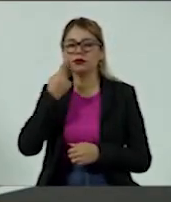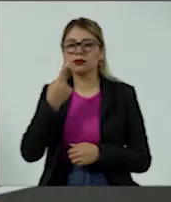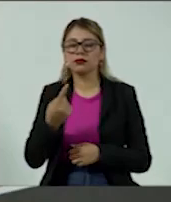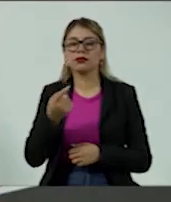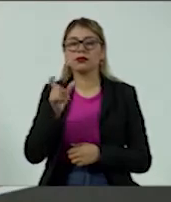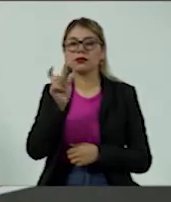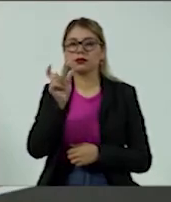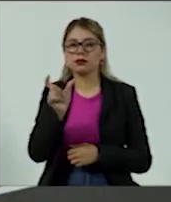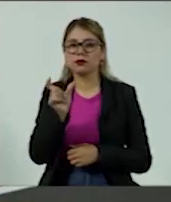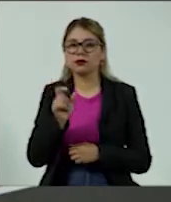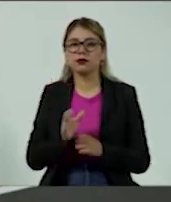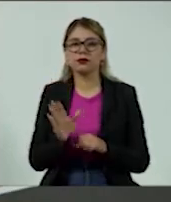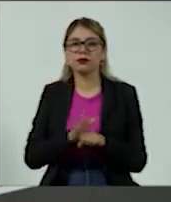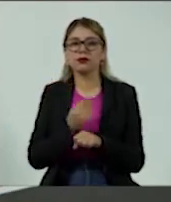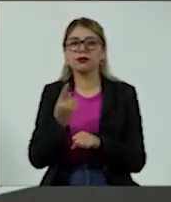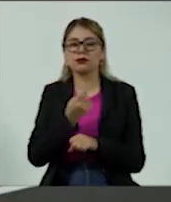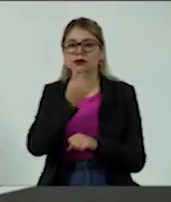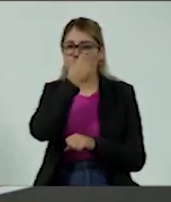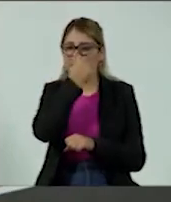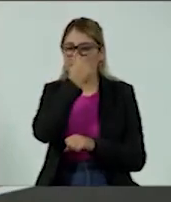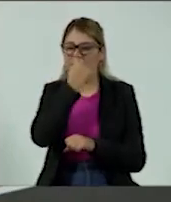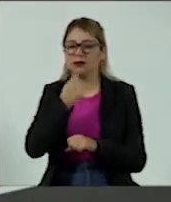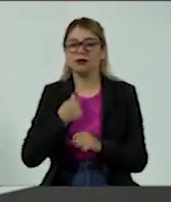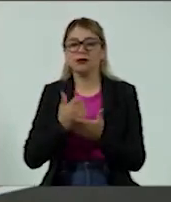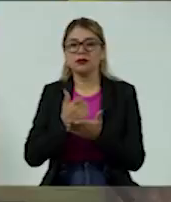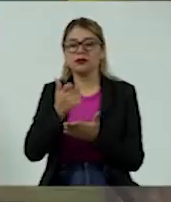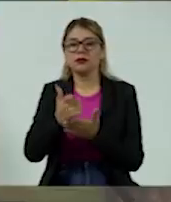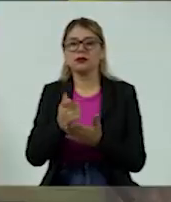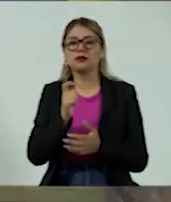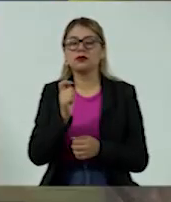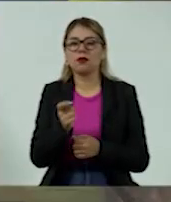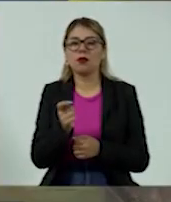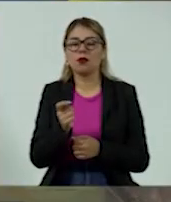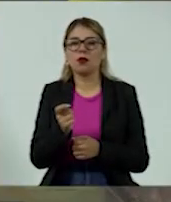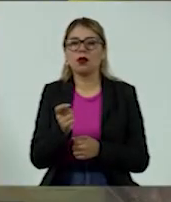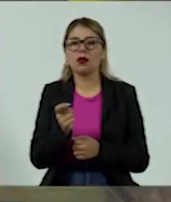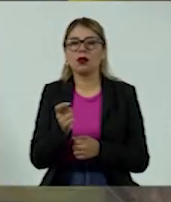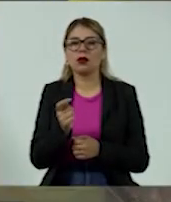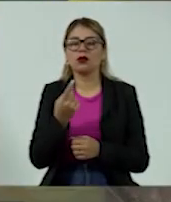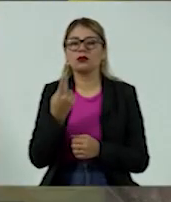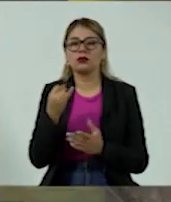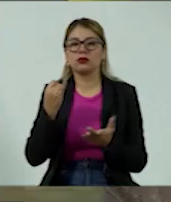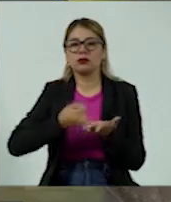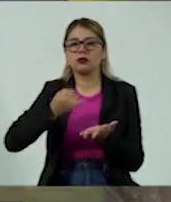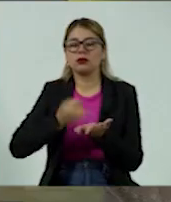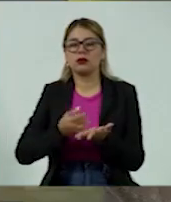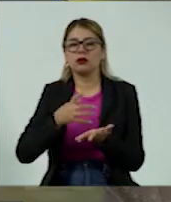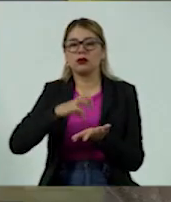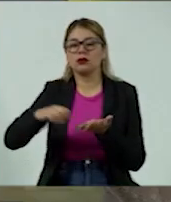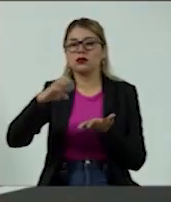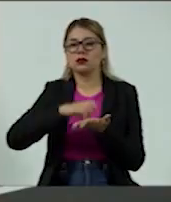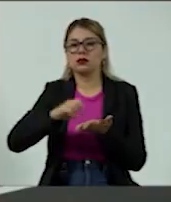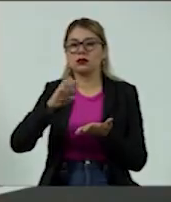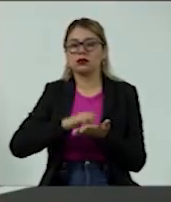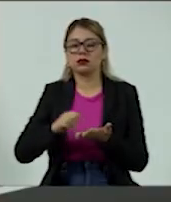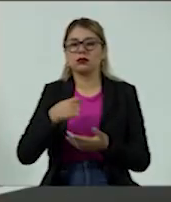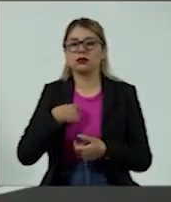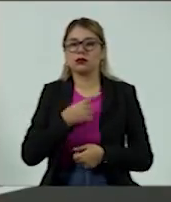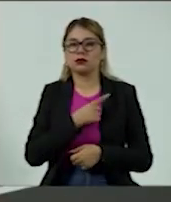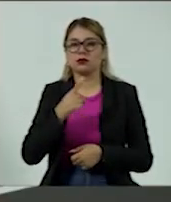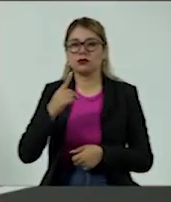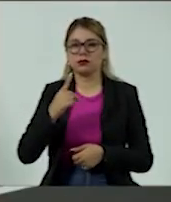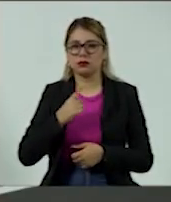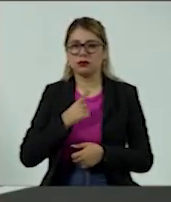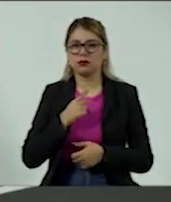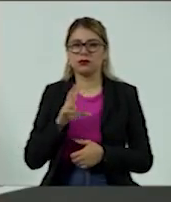tarjeta. ¿Por qué? Porque lo que me cuesta mi tarjeta no tan solo es el costo de los intereses que pago por tener una deuda o un